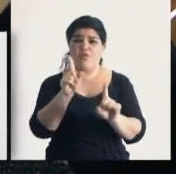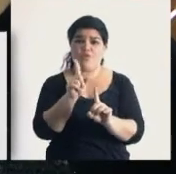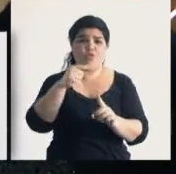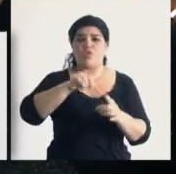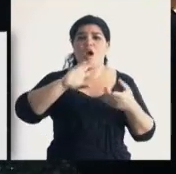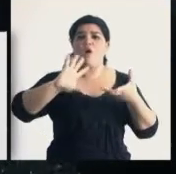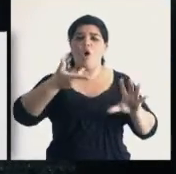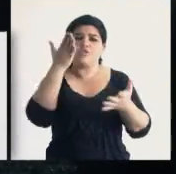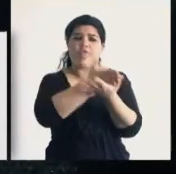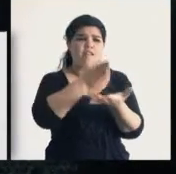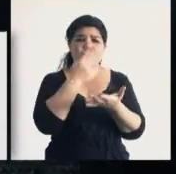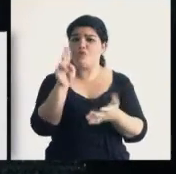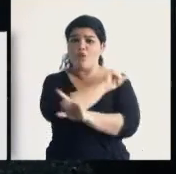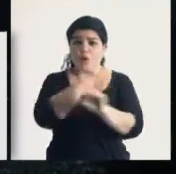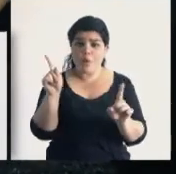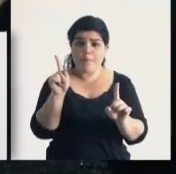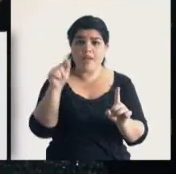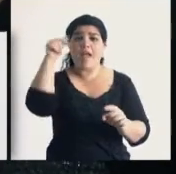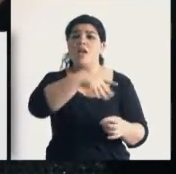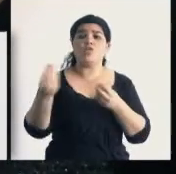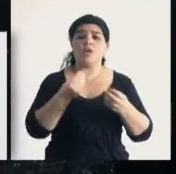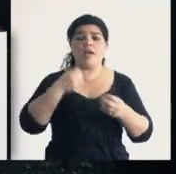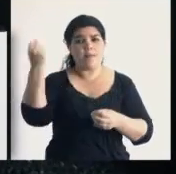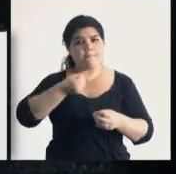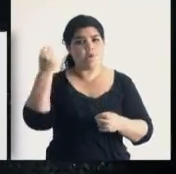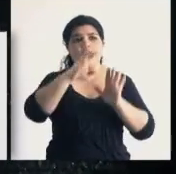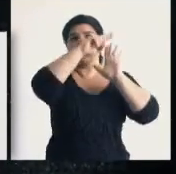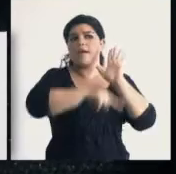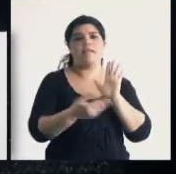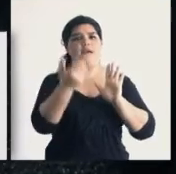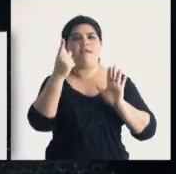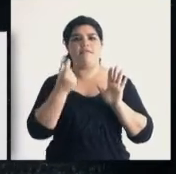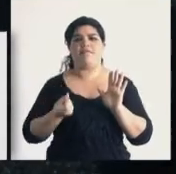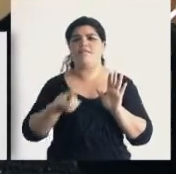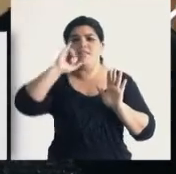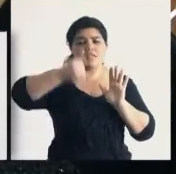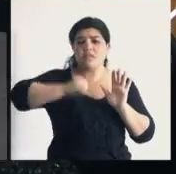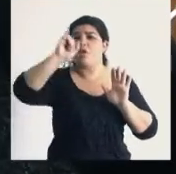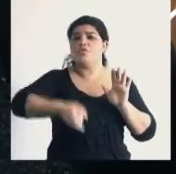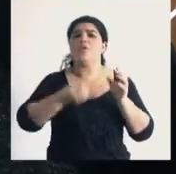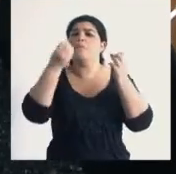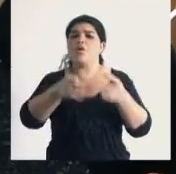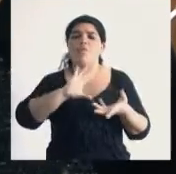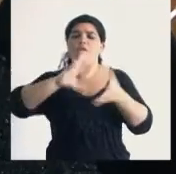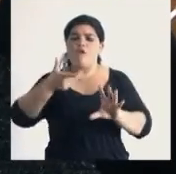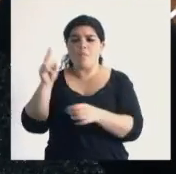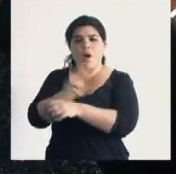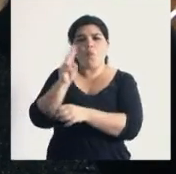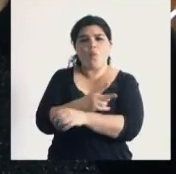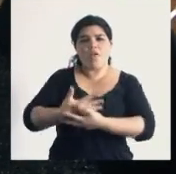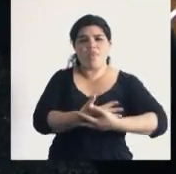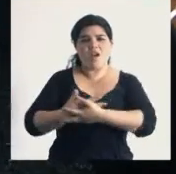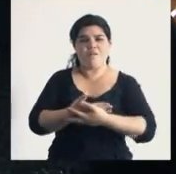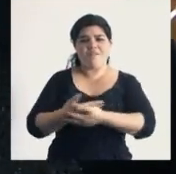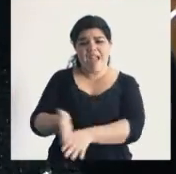toda esta vulneración de derechos lo que tiene que provocar es que se regule definitivamente esta situación para proteger desde